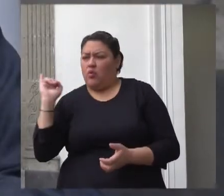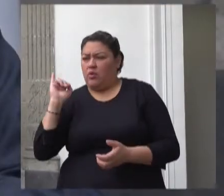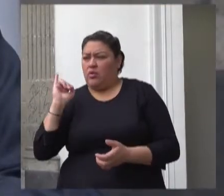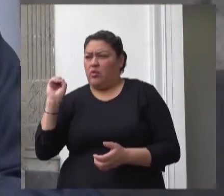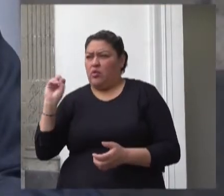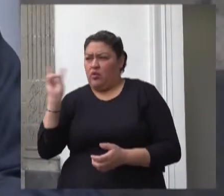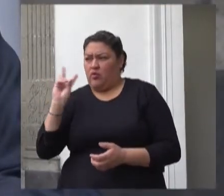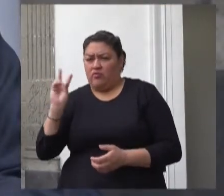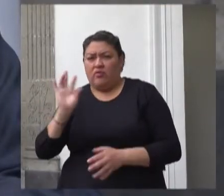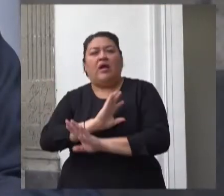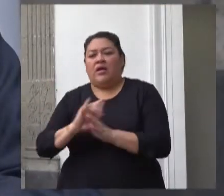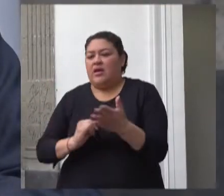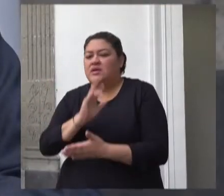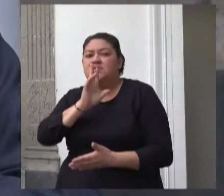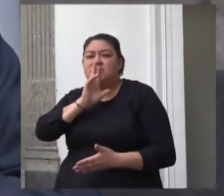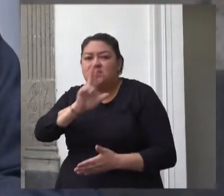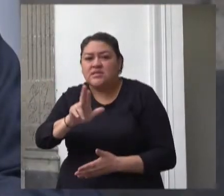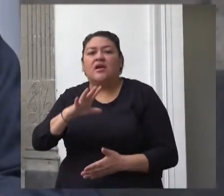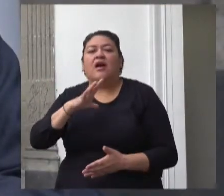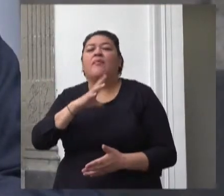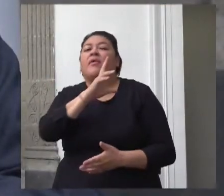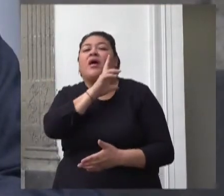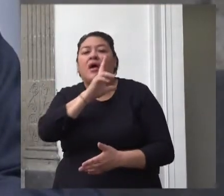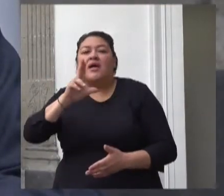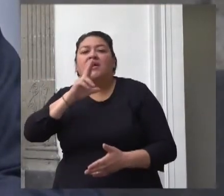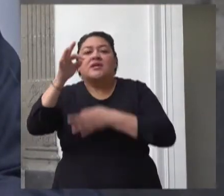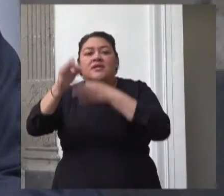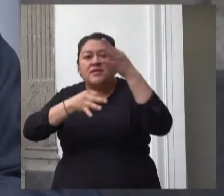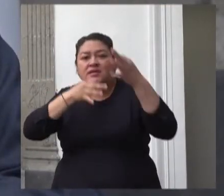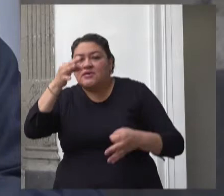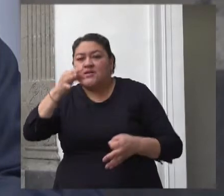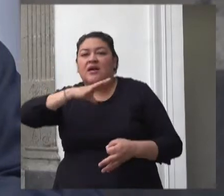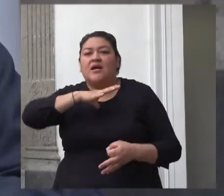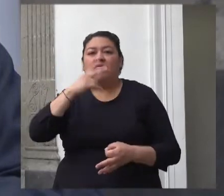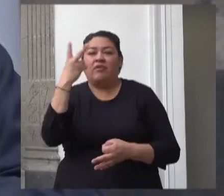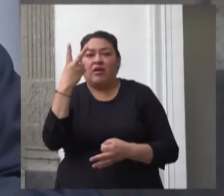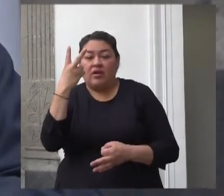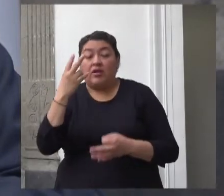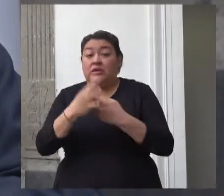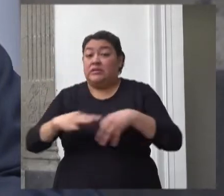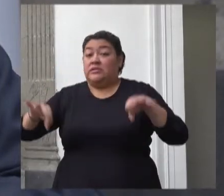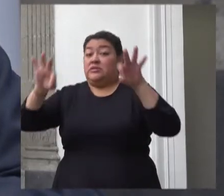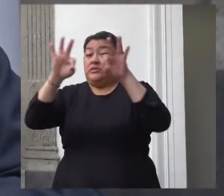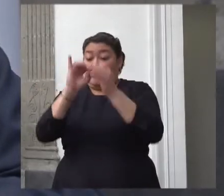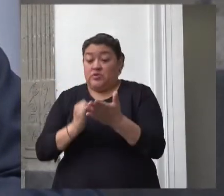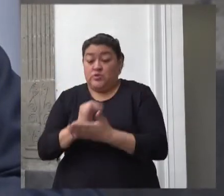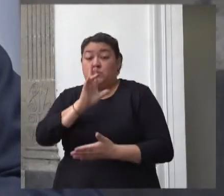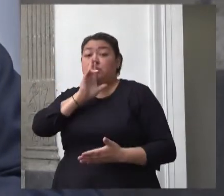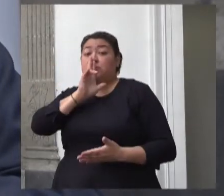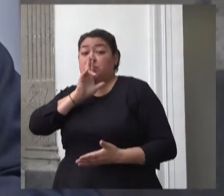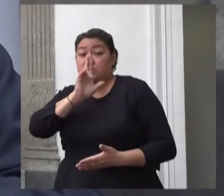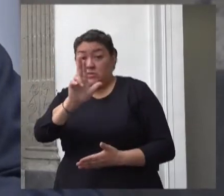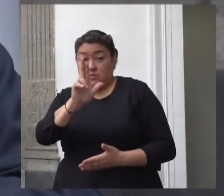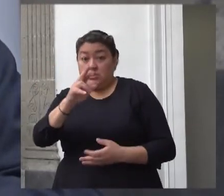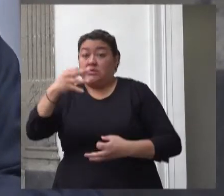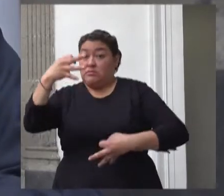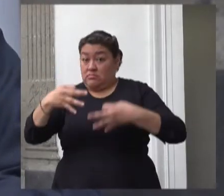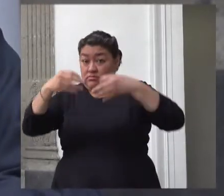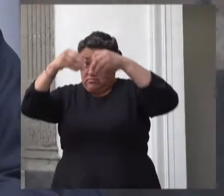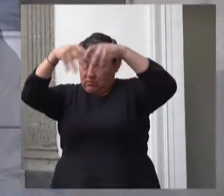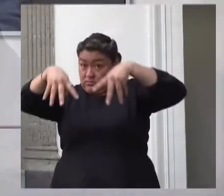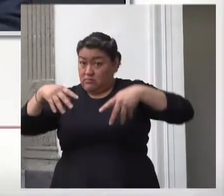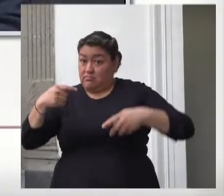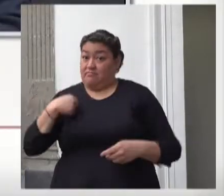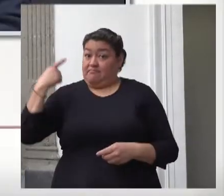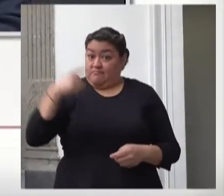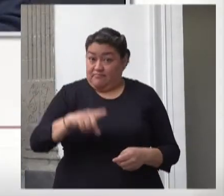salió publicado en los medios de comunicación dos tesis importantes de jurisprudencia en relación con el